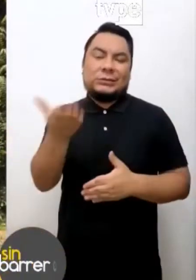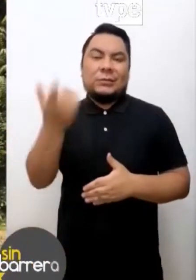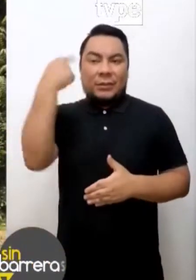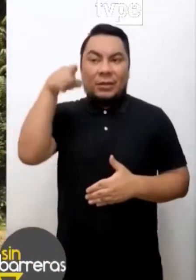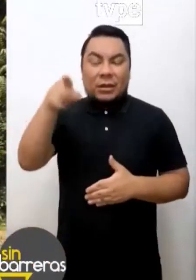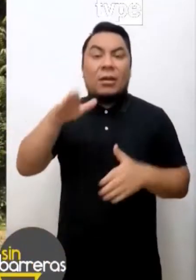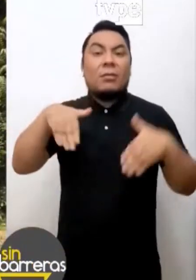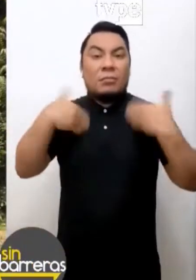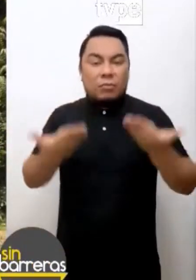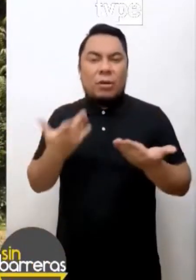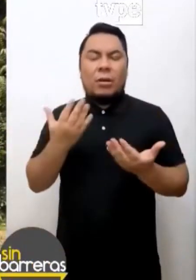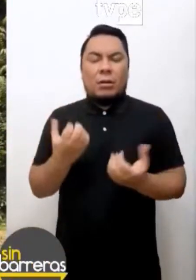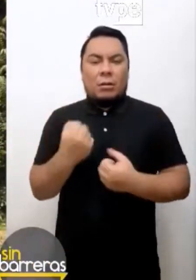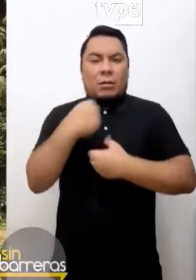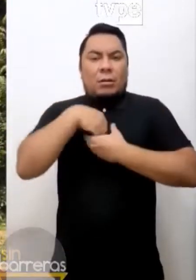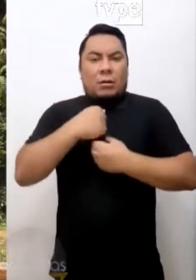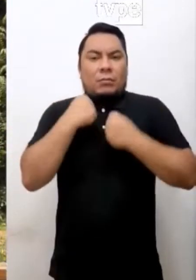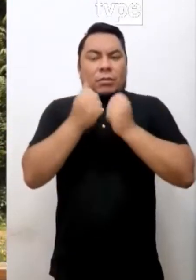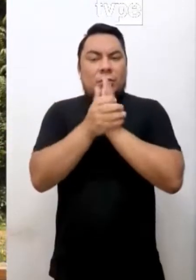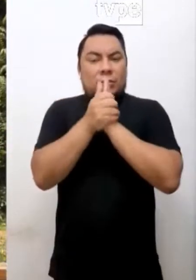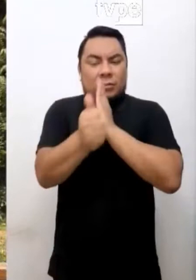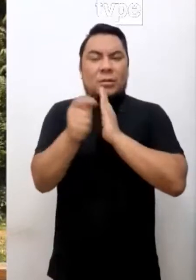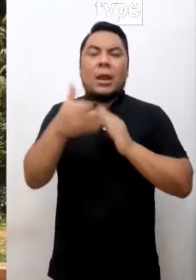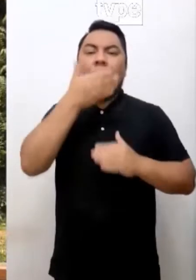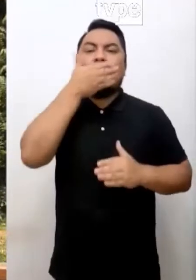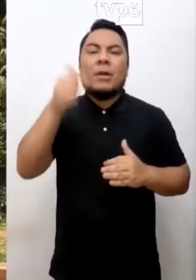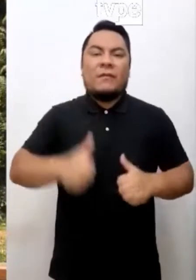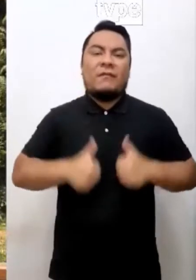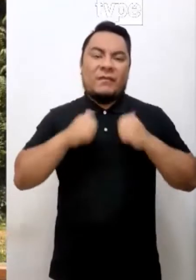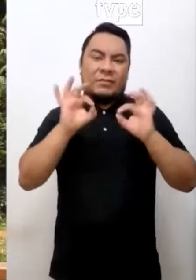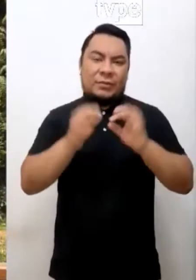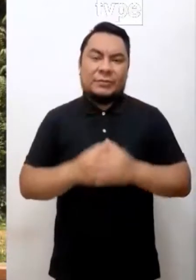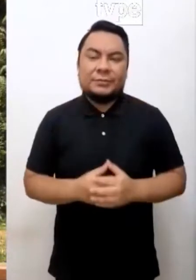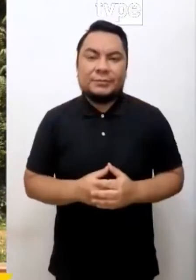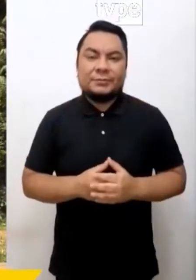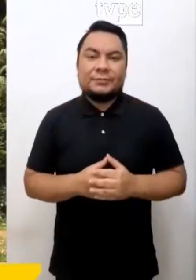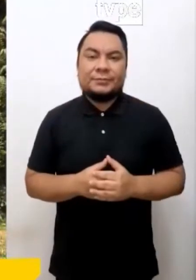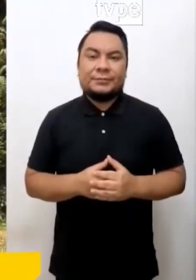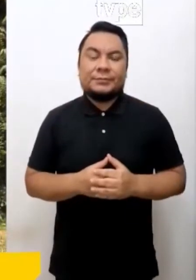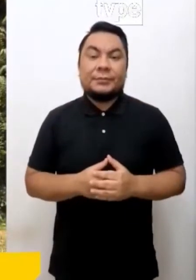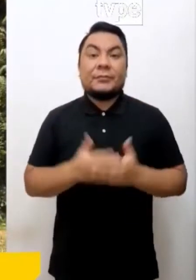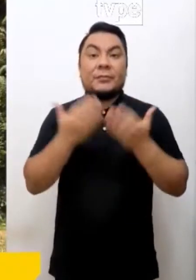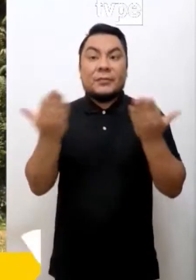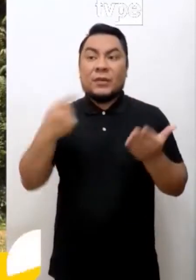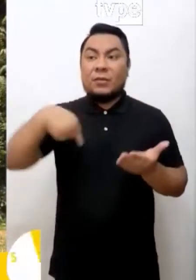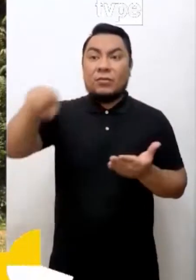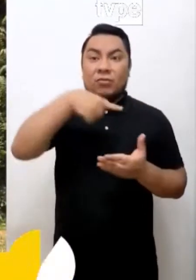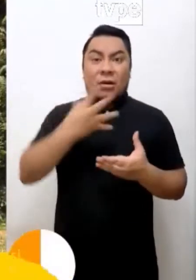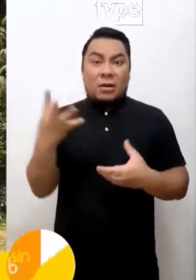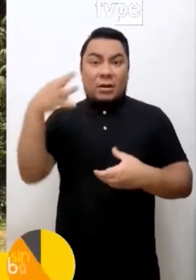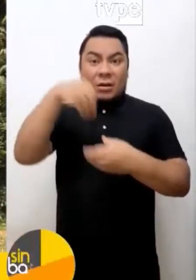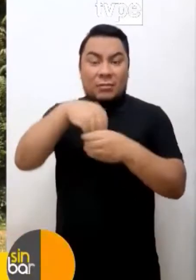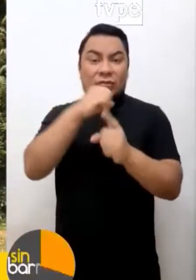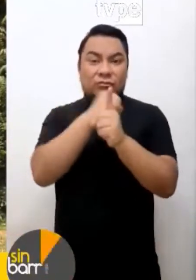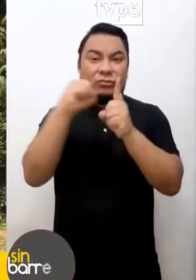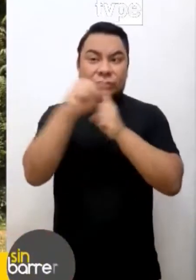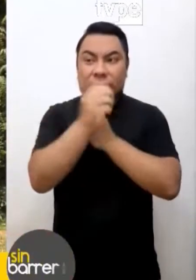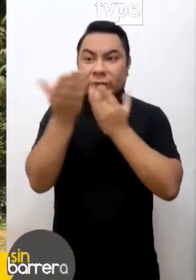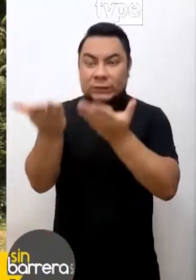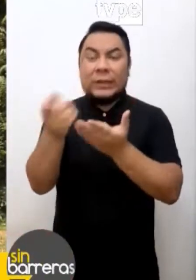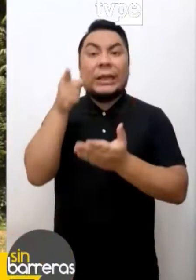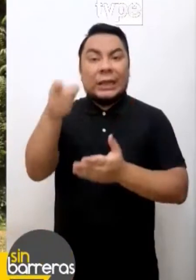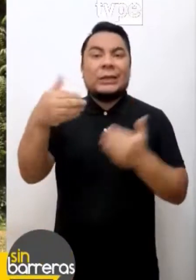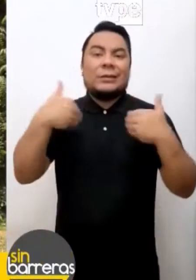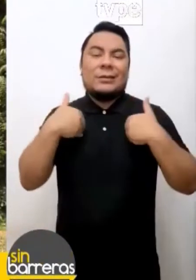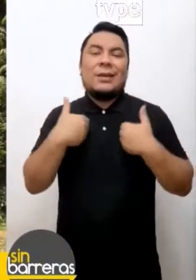necesitan para que puedan potenciar sus capacidades y tengan una mejor calidad de vida. Mientras más nos involucremos como sociedad,